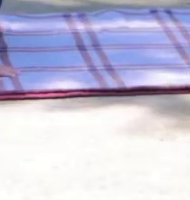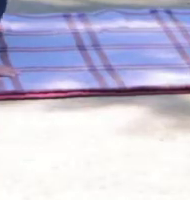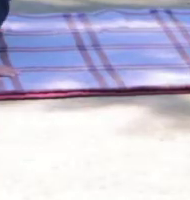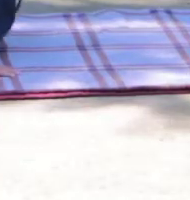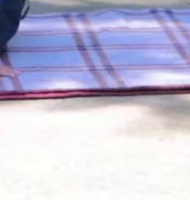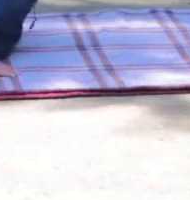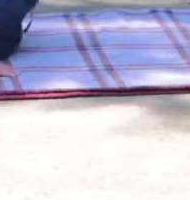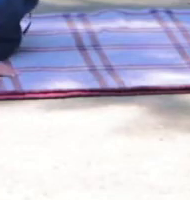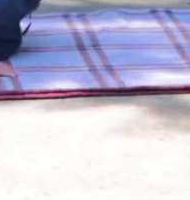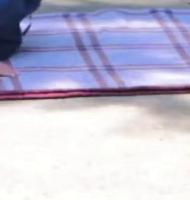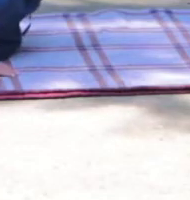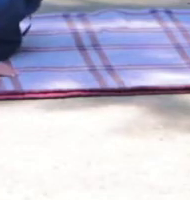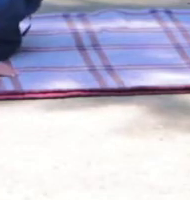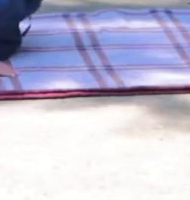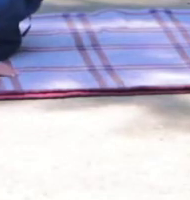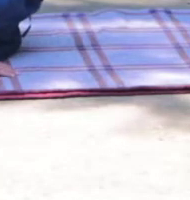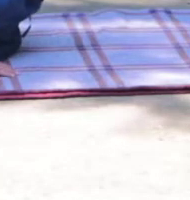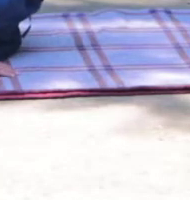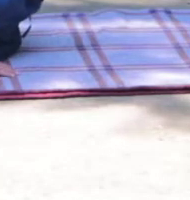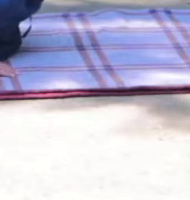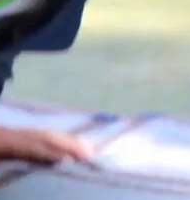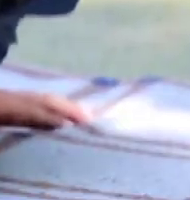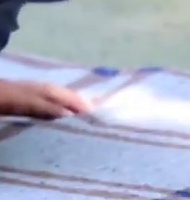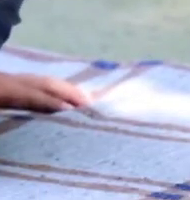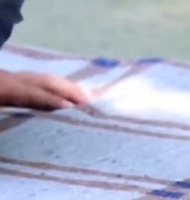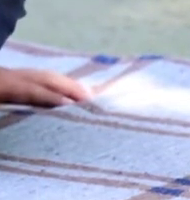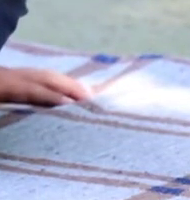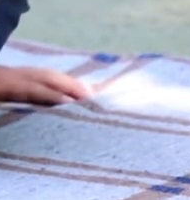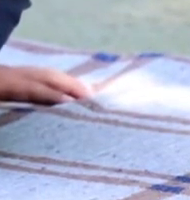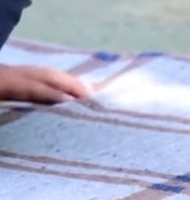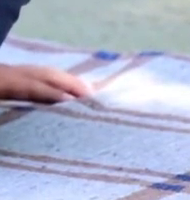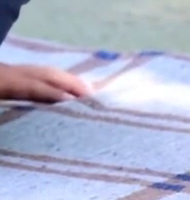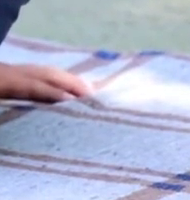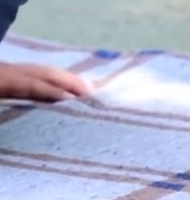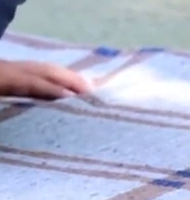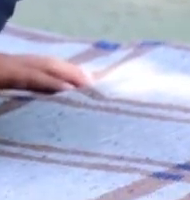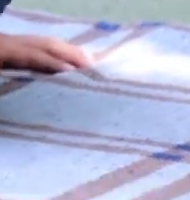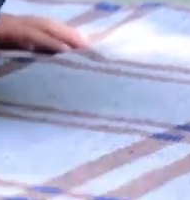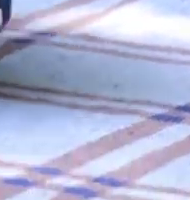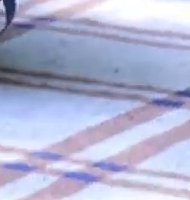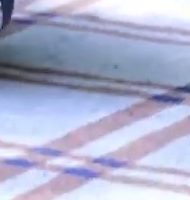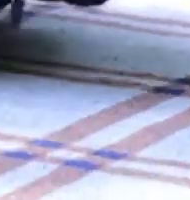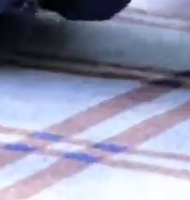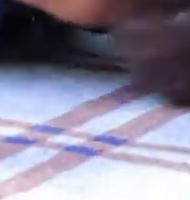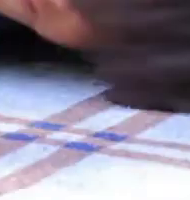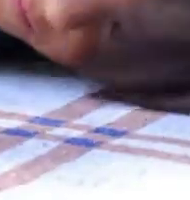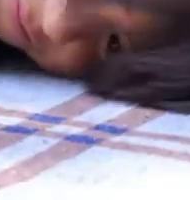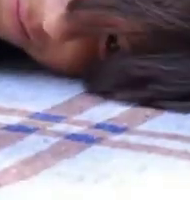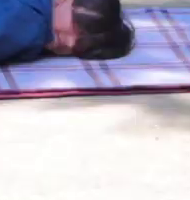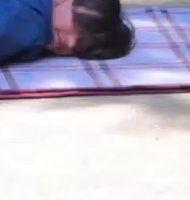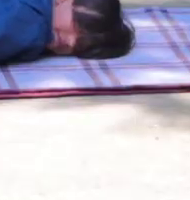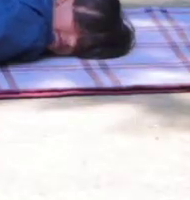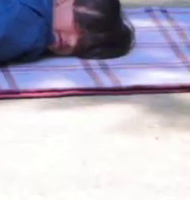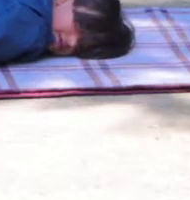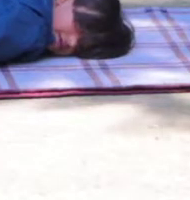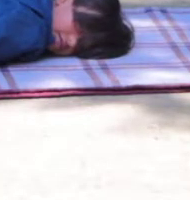Descansamos. Seguimos respirando. Nos acostamos totalmente para relajarnos. Bien.